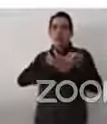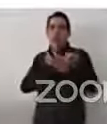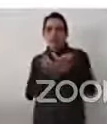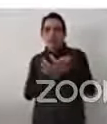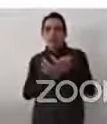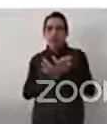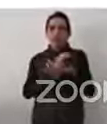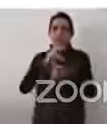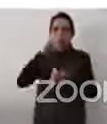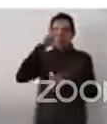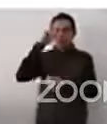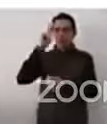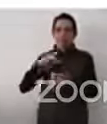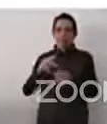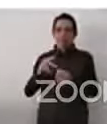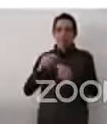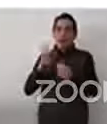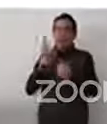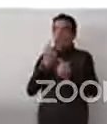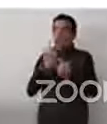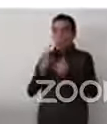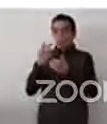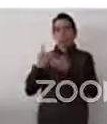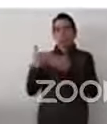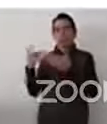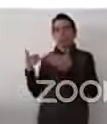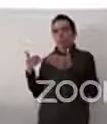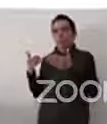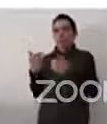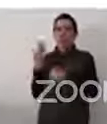lo que ya mencionaron de la Agenda 2030.